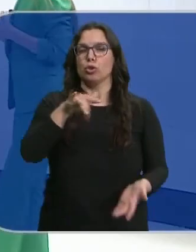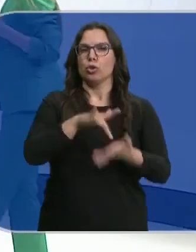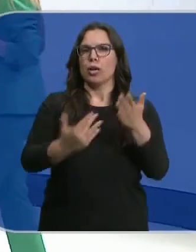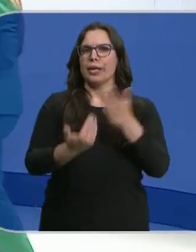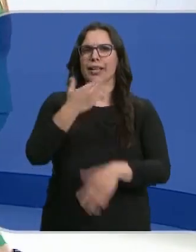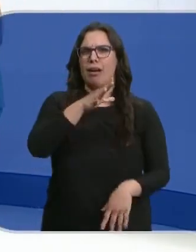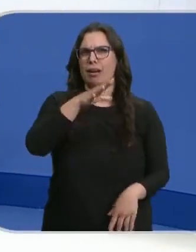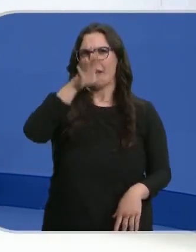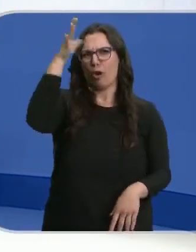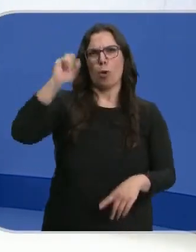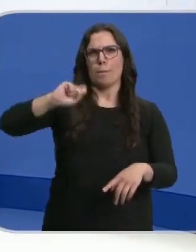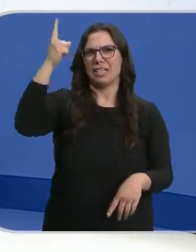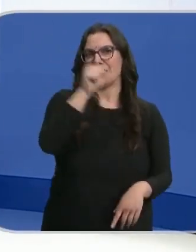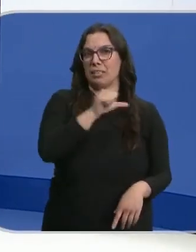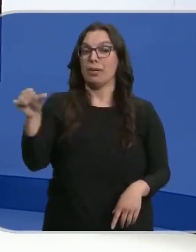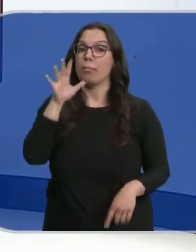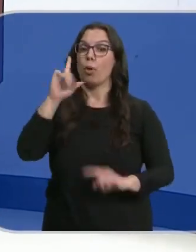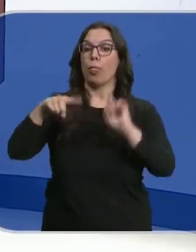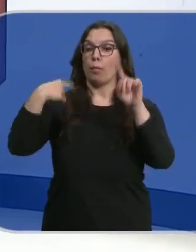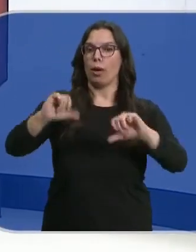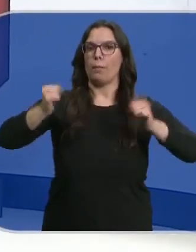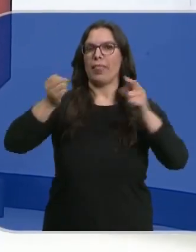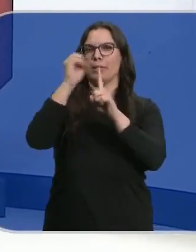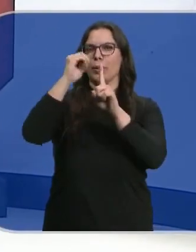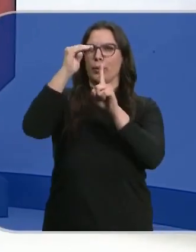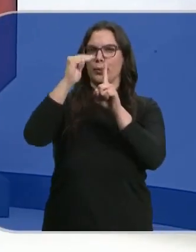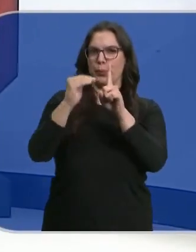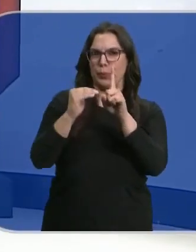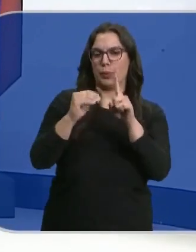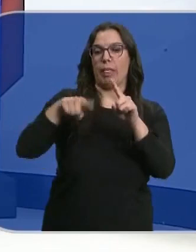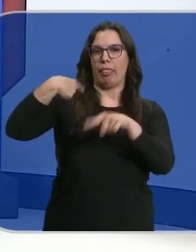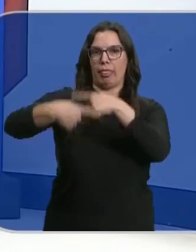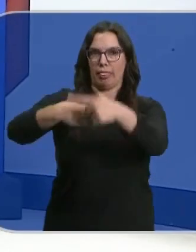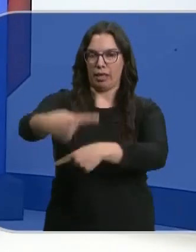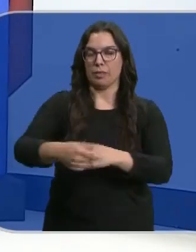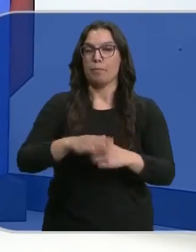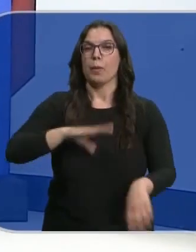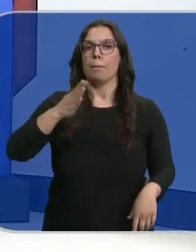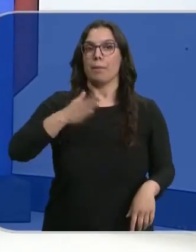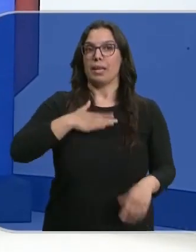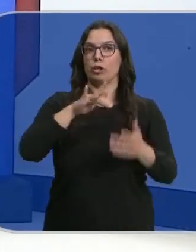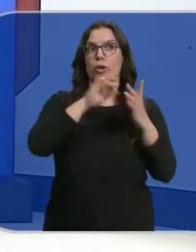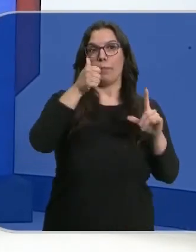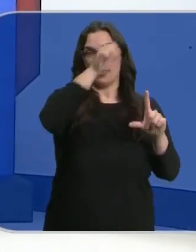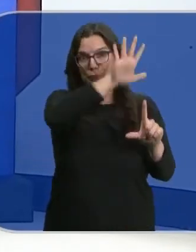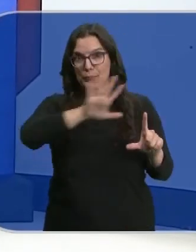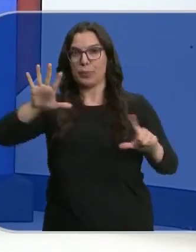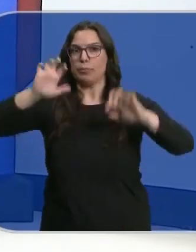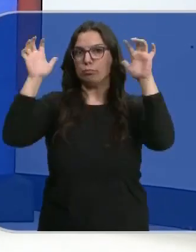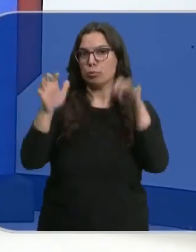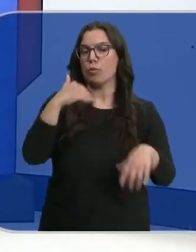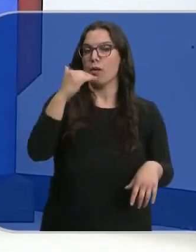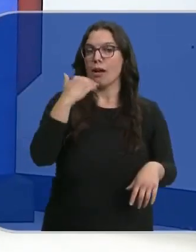la jornada más cálida de esta semana ya que las temperaturas irán bajando esas máximas a lo largo de los próximos días. Mañana nos cruza un frente que nos dejará